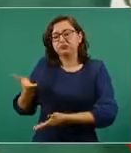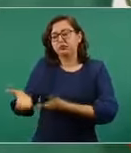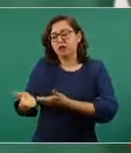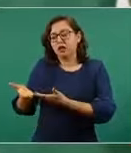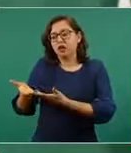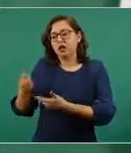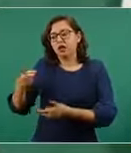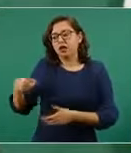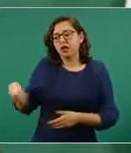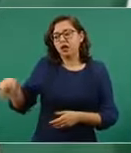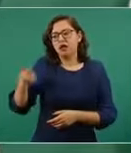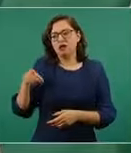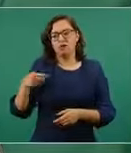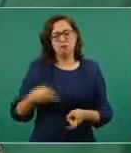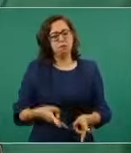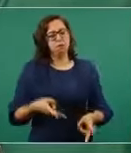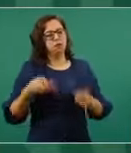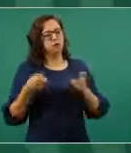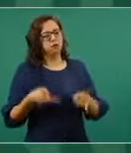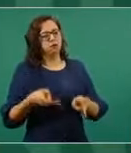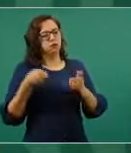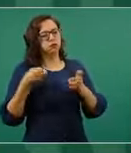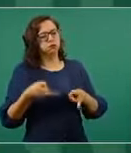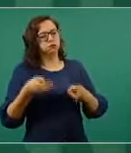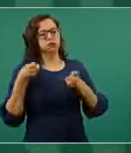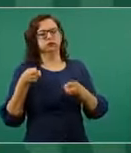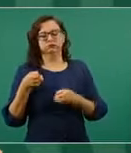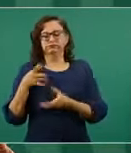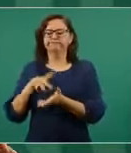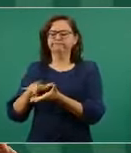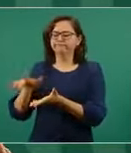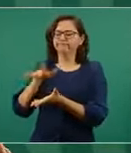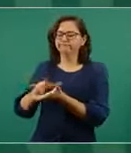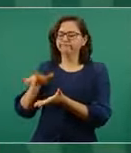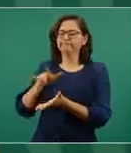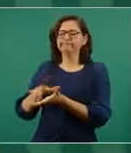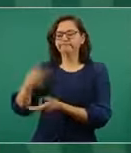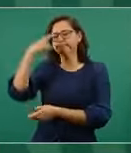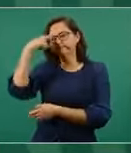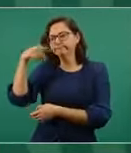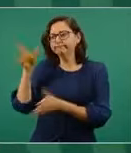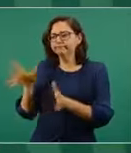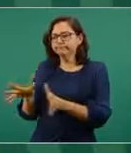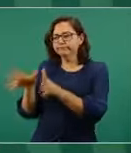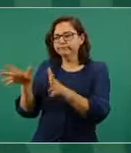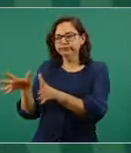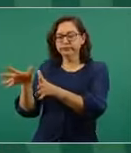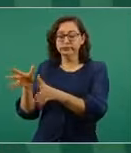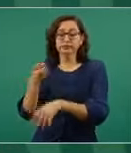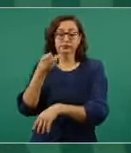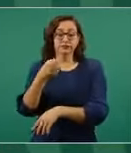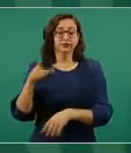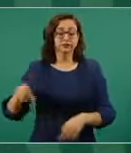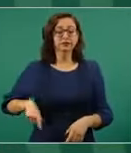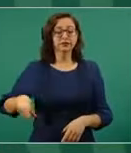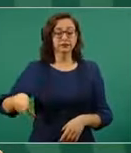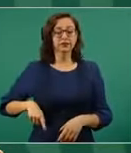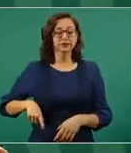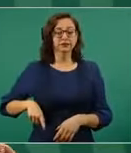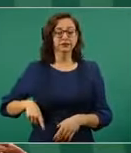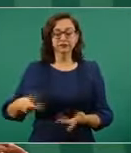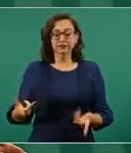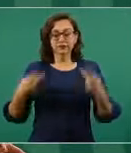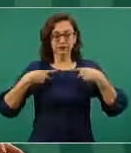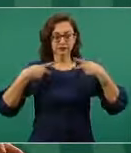influyentes. Entonces, eso era el gobierno, no para